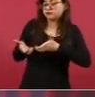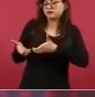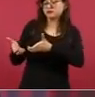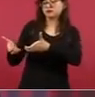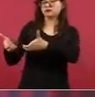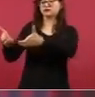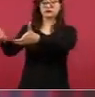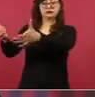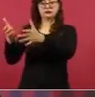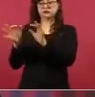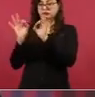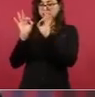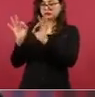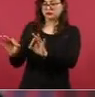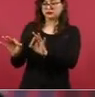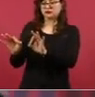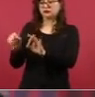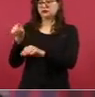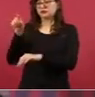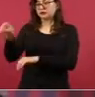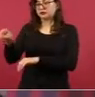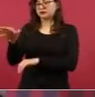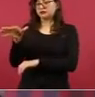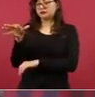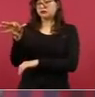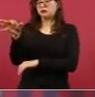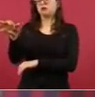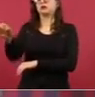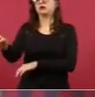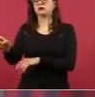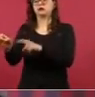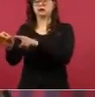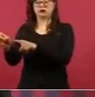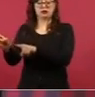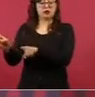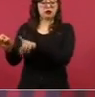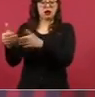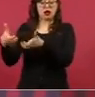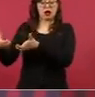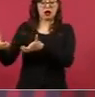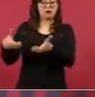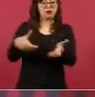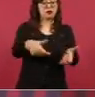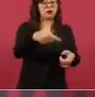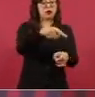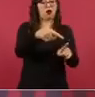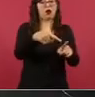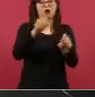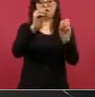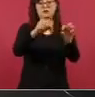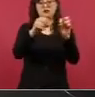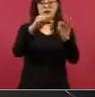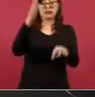municipal con San Ignacio, Sinaloa. Pero no sólo es el camino,